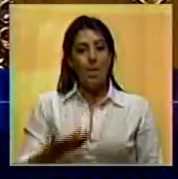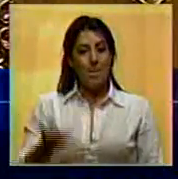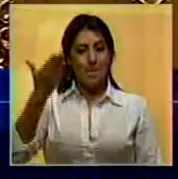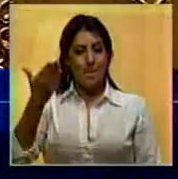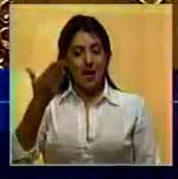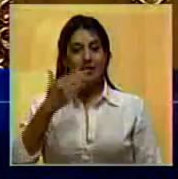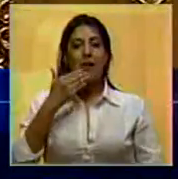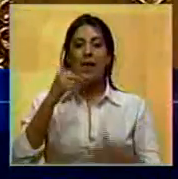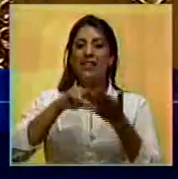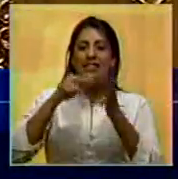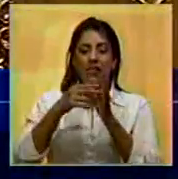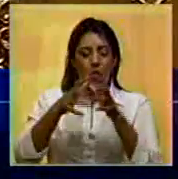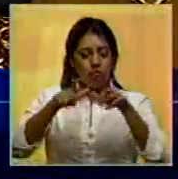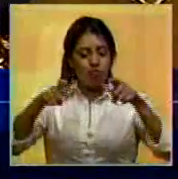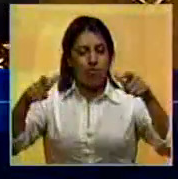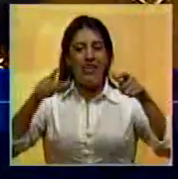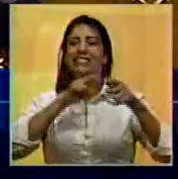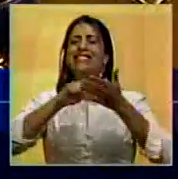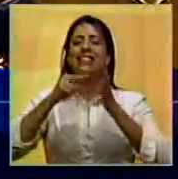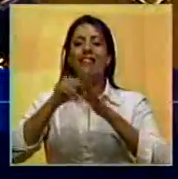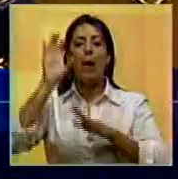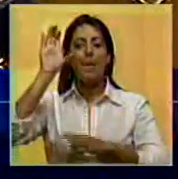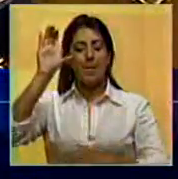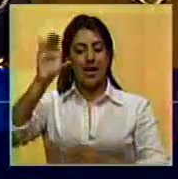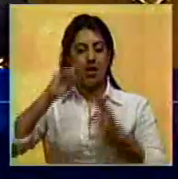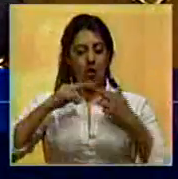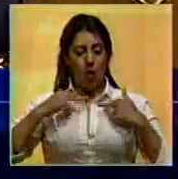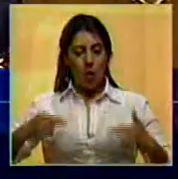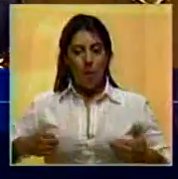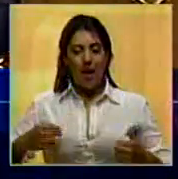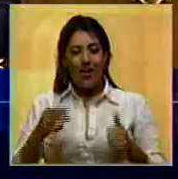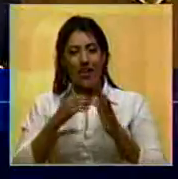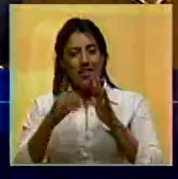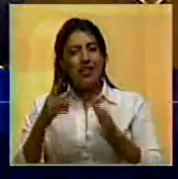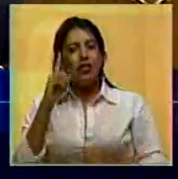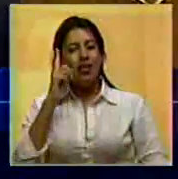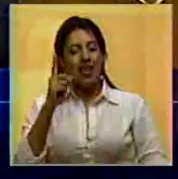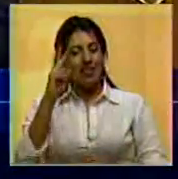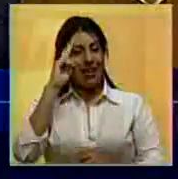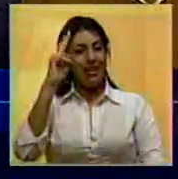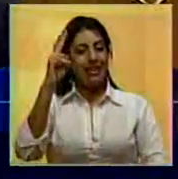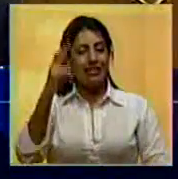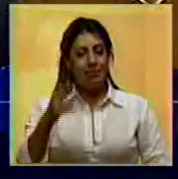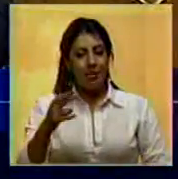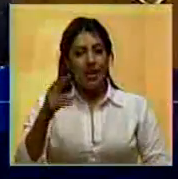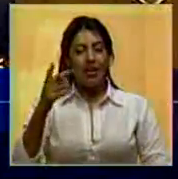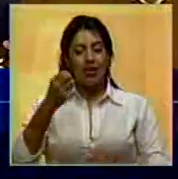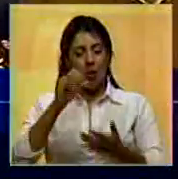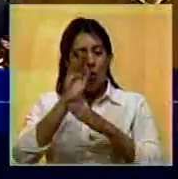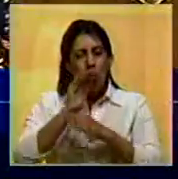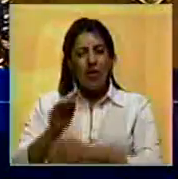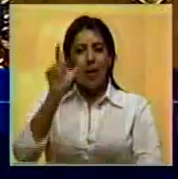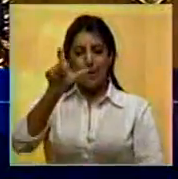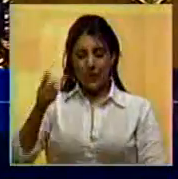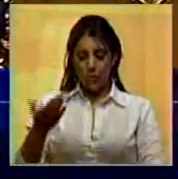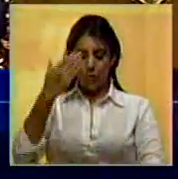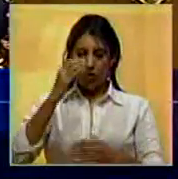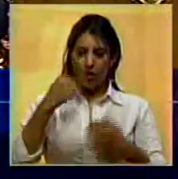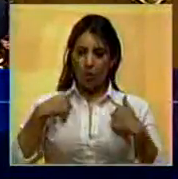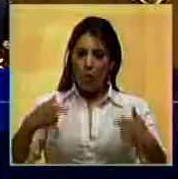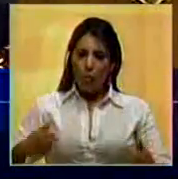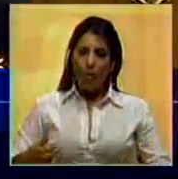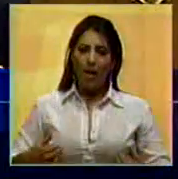significa un país humanizado significa un país donde se respete la dignidad de cada venezolano